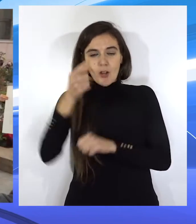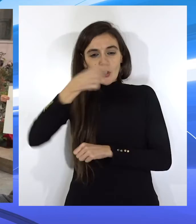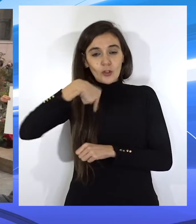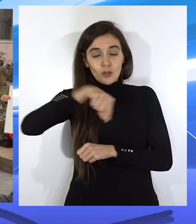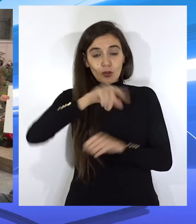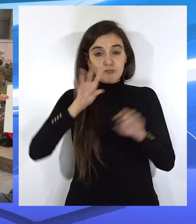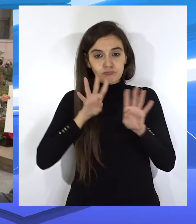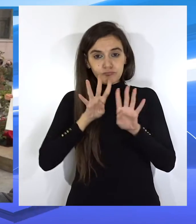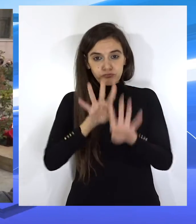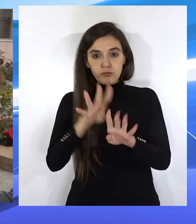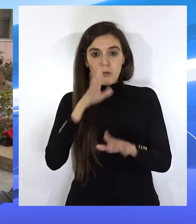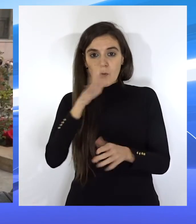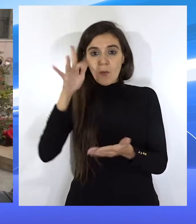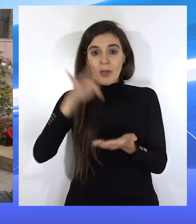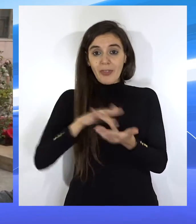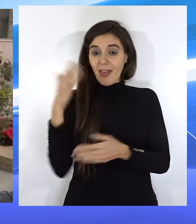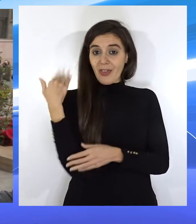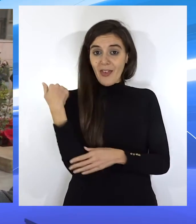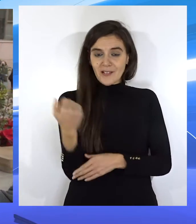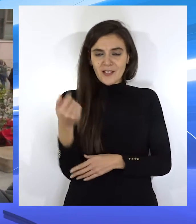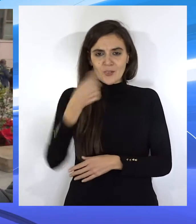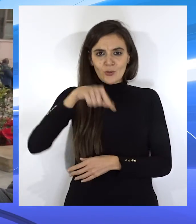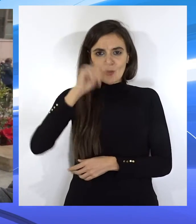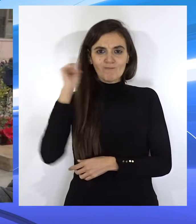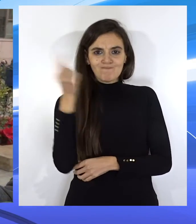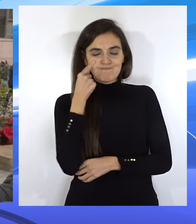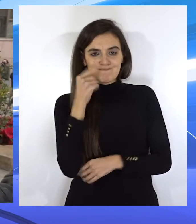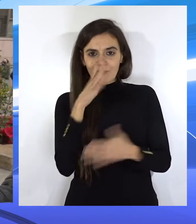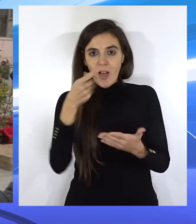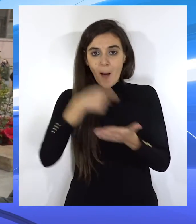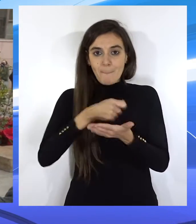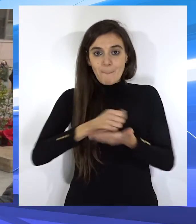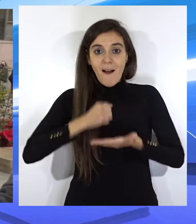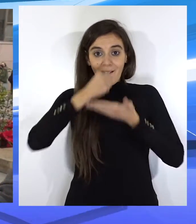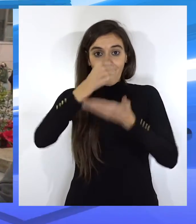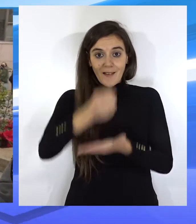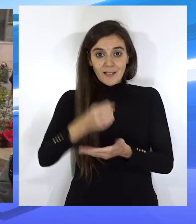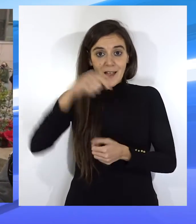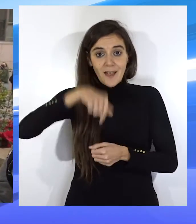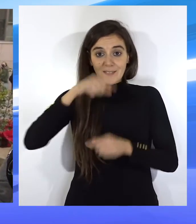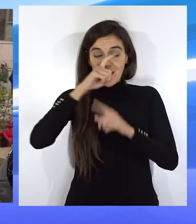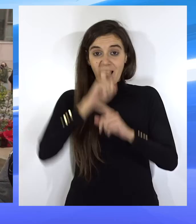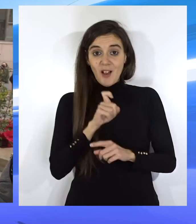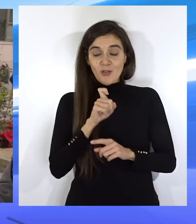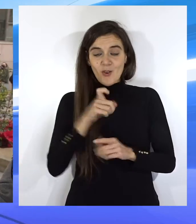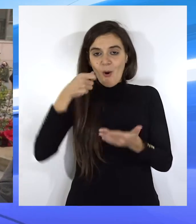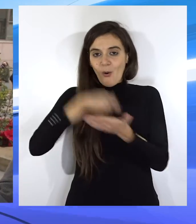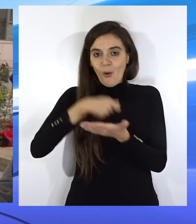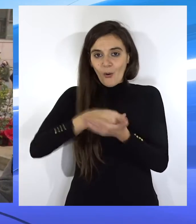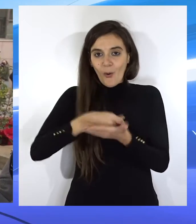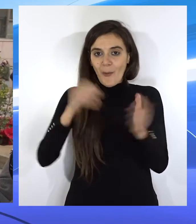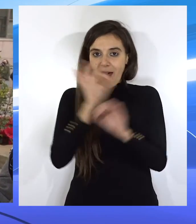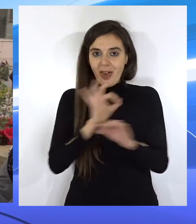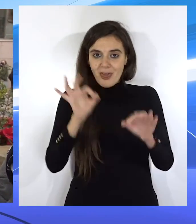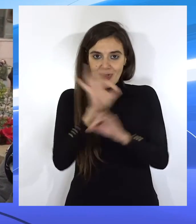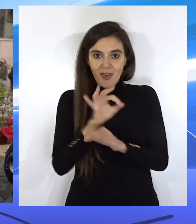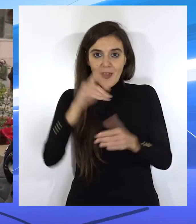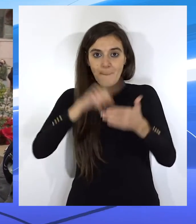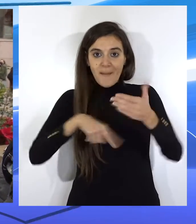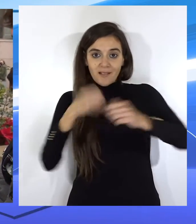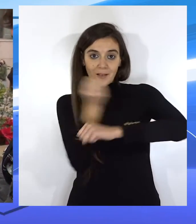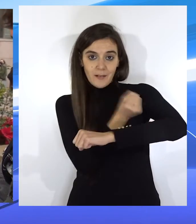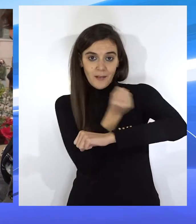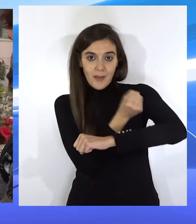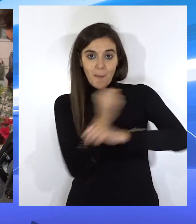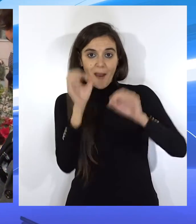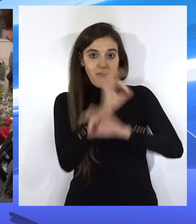Estamos concentrados porque desde el día de ayer... ...nos hemos enterado de que la paga extra no la vamos a cobrar este año... ...vamos a lo que nos corresponde el mes de